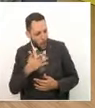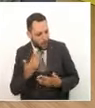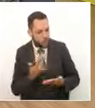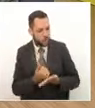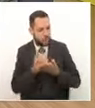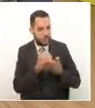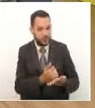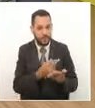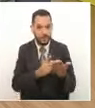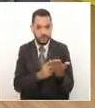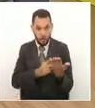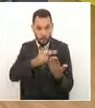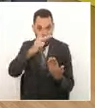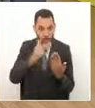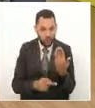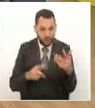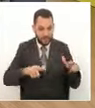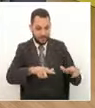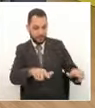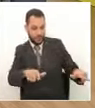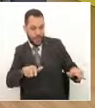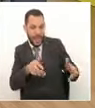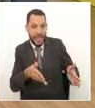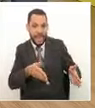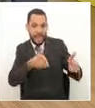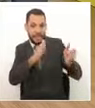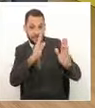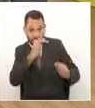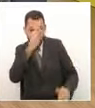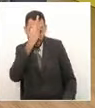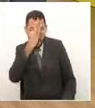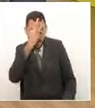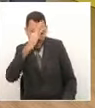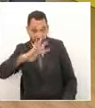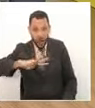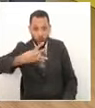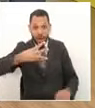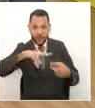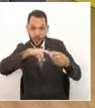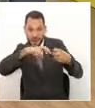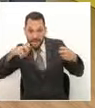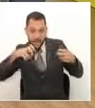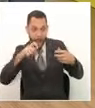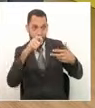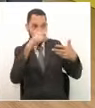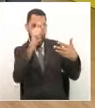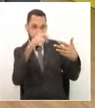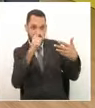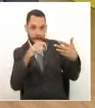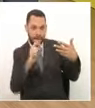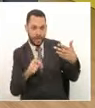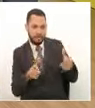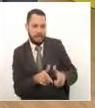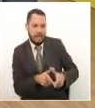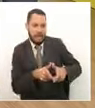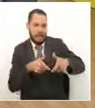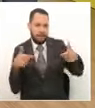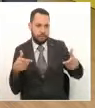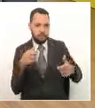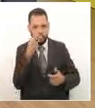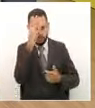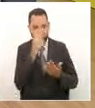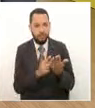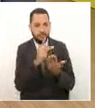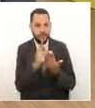como un hospital de alta complejidad porque es un proyecto que podríamos decir que es el proyecto más grande del departamento en los